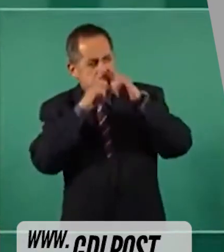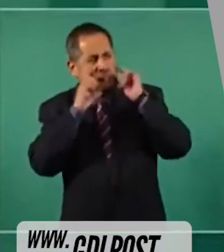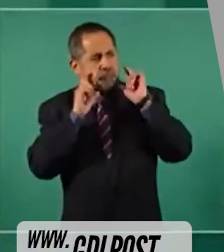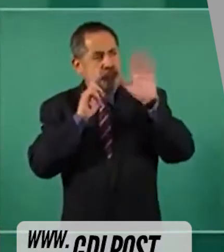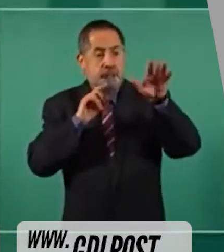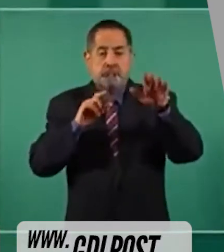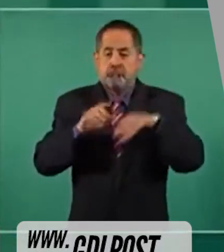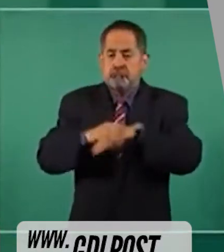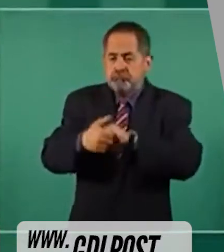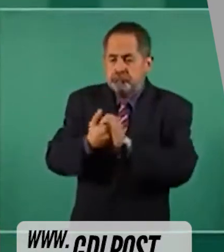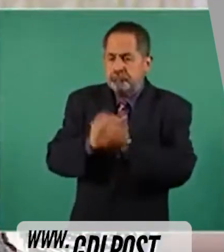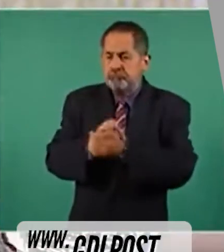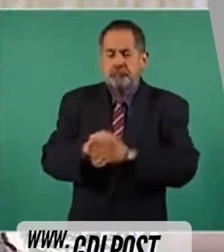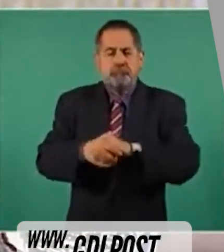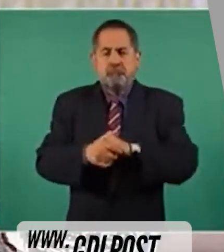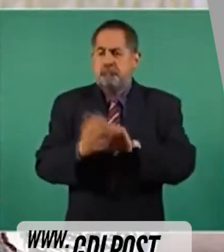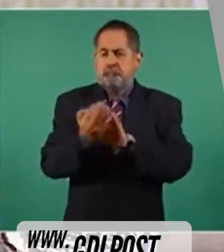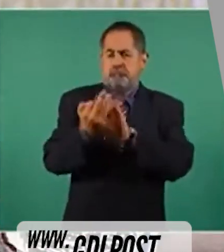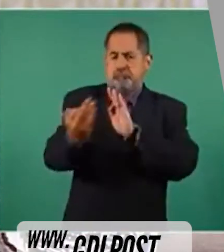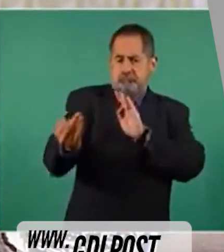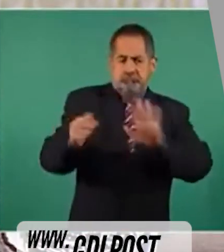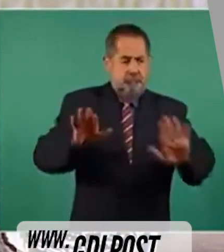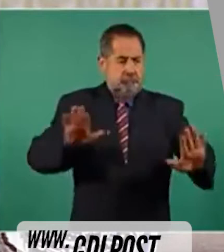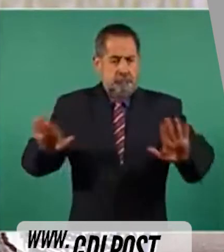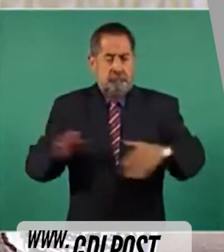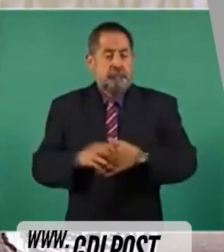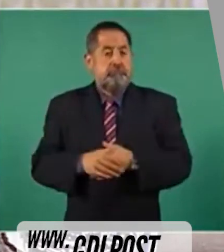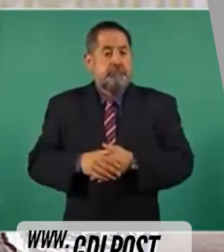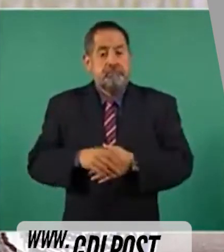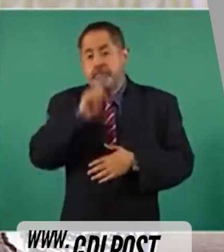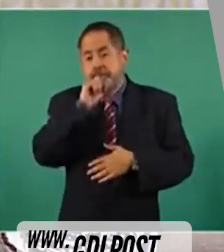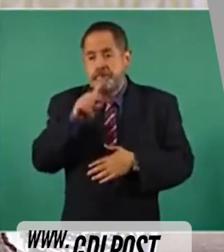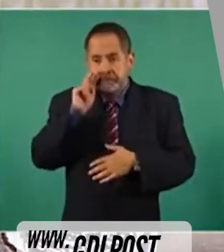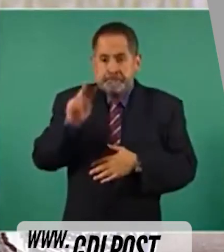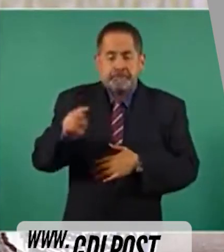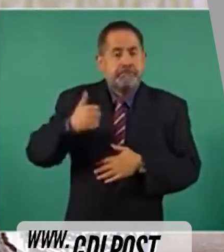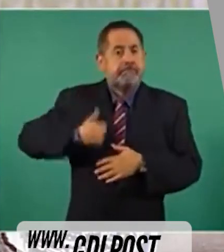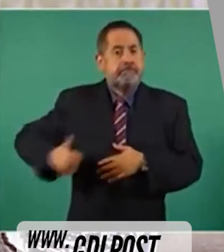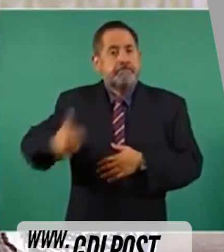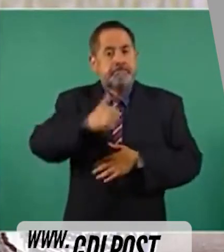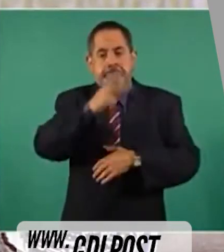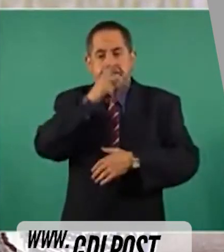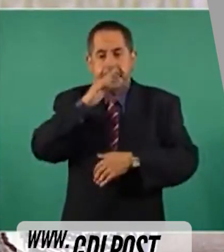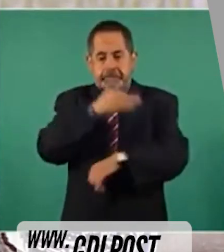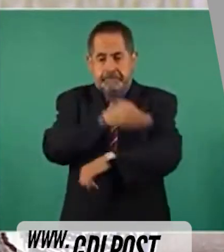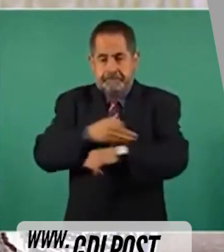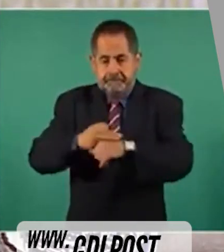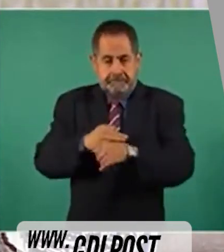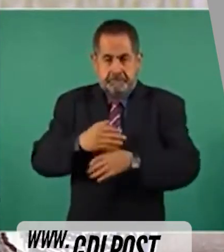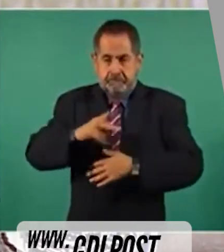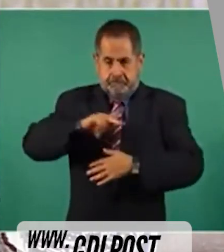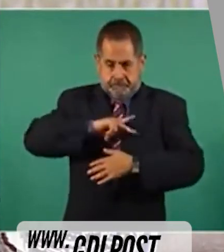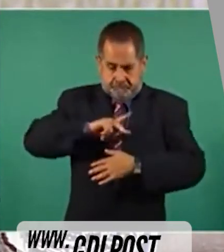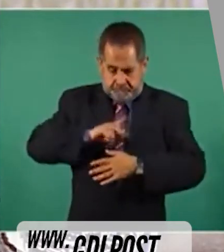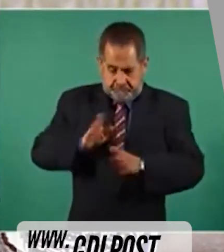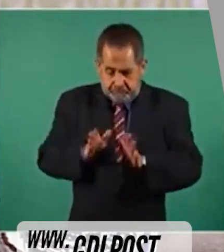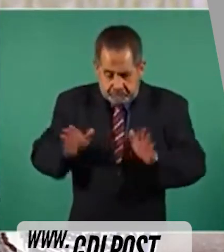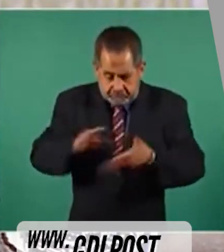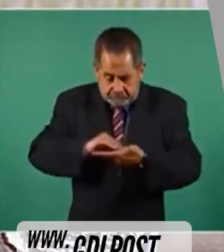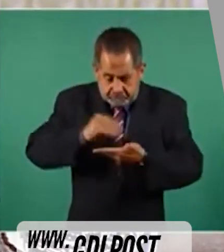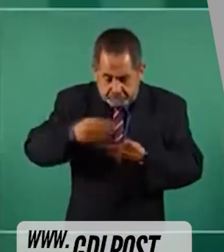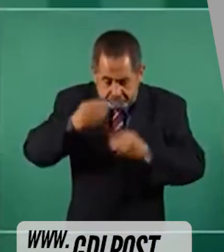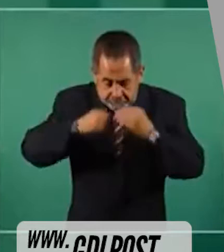las manos. Llevaban su lunch ellos, eso también tuvimos la oportunidad de verlo. Agradezco a los padres de familia que están haciendo ese esfuerzo de